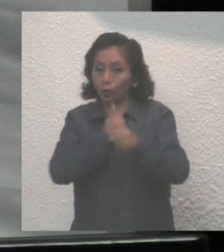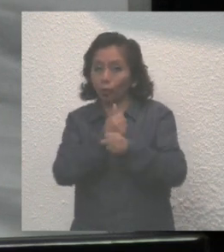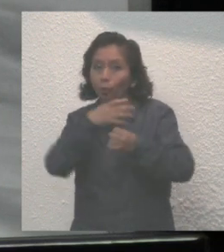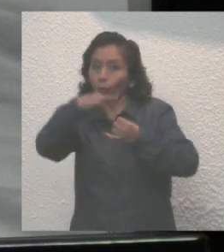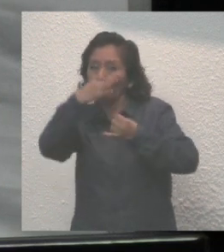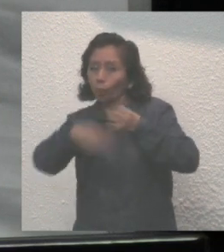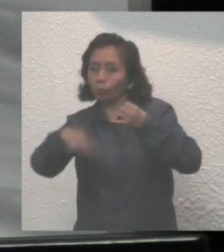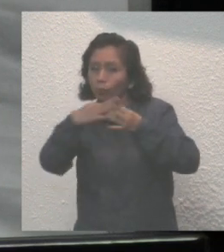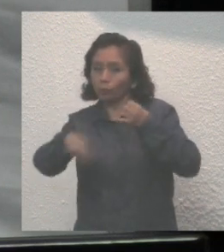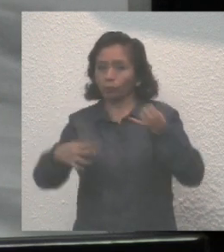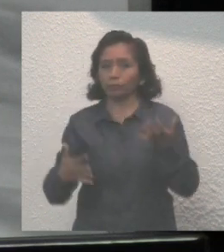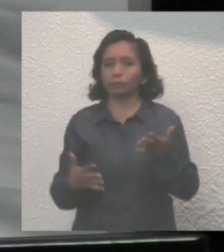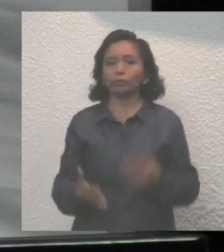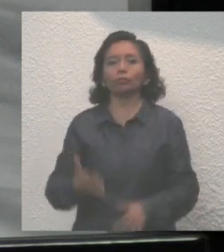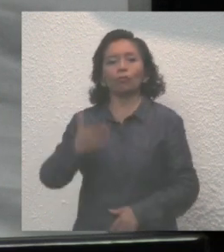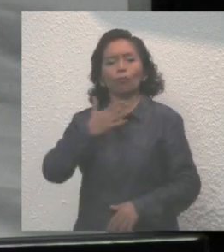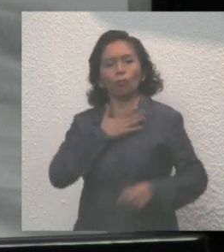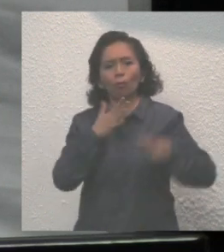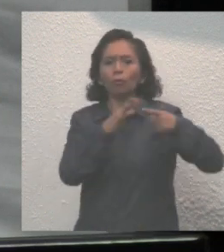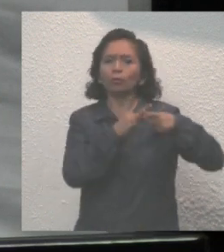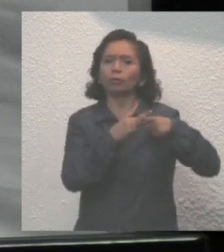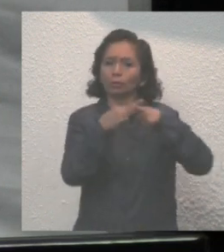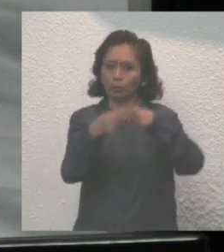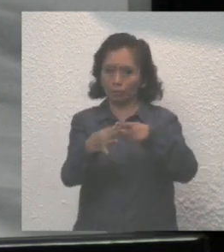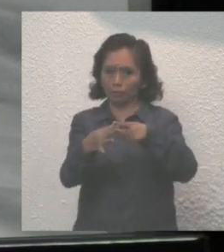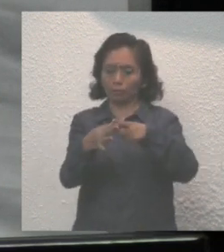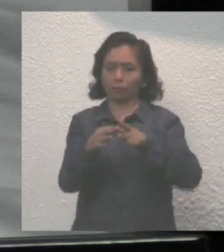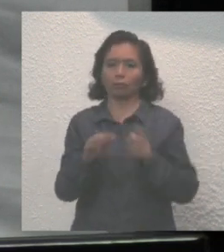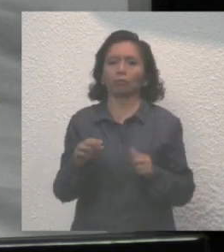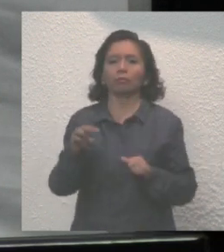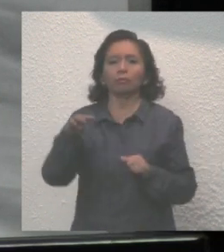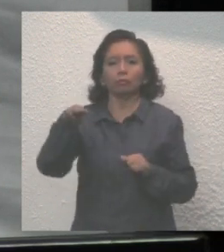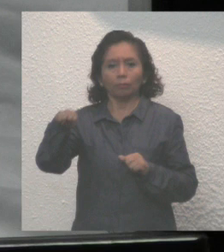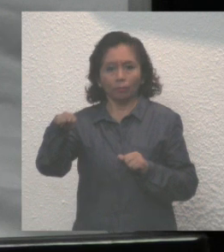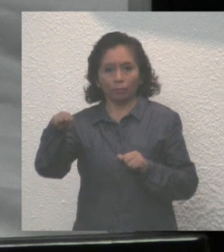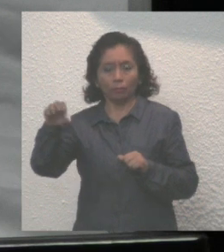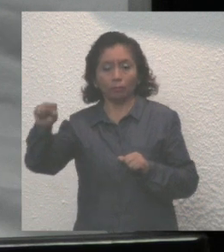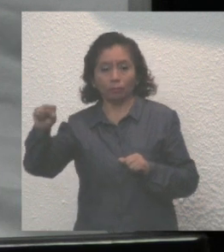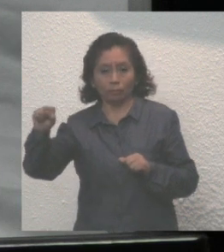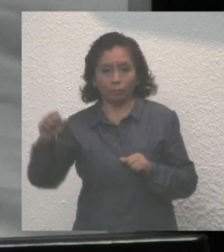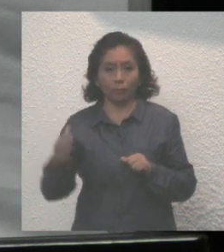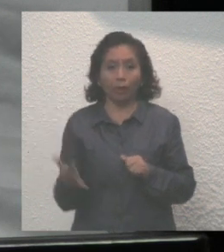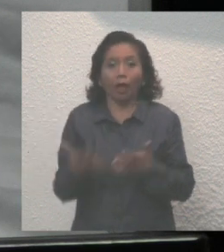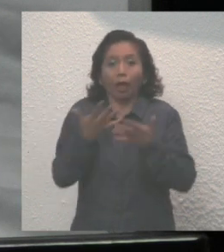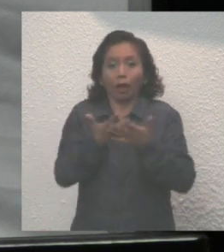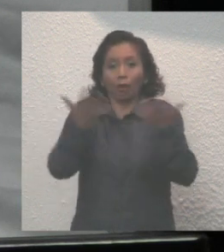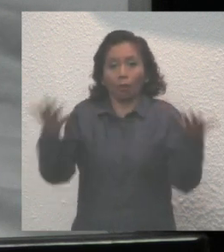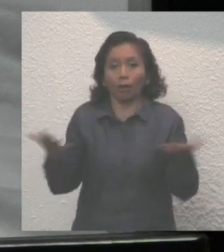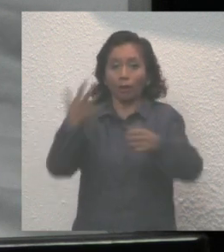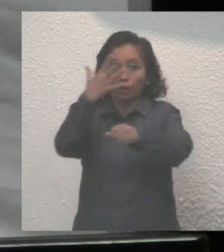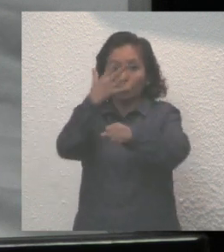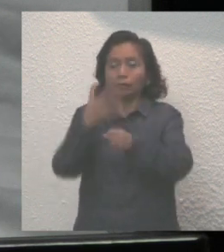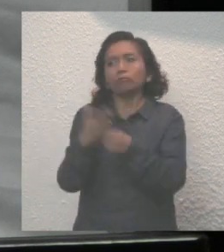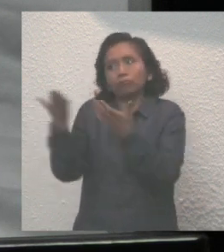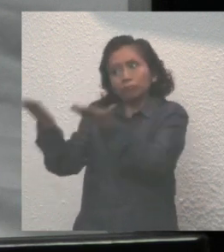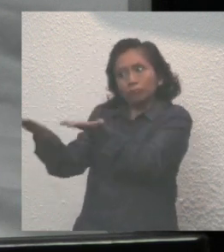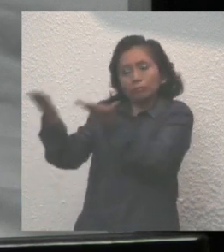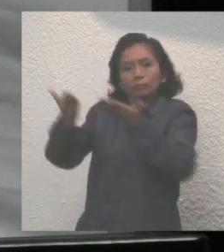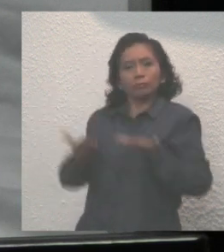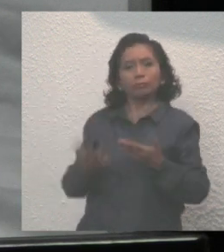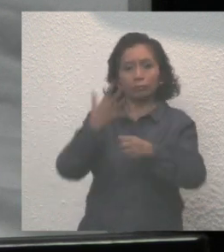Como representante de Movimiento Auténtico Social, recibiremos el quinto informe de gobierno